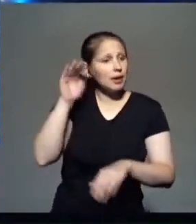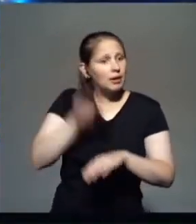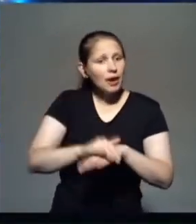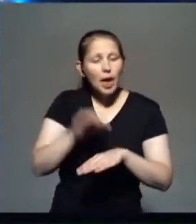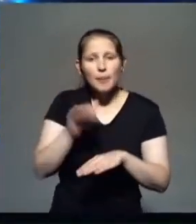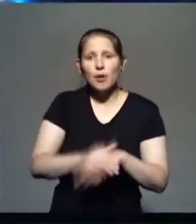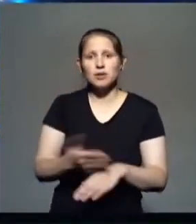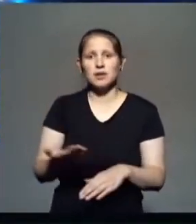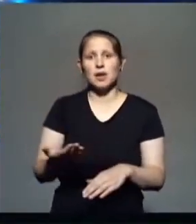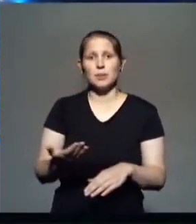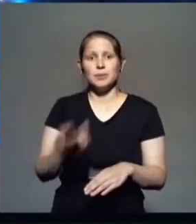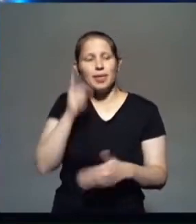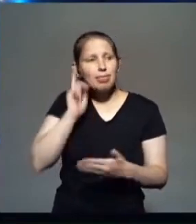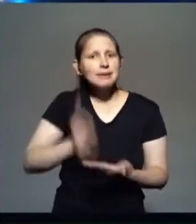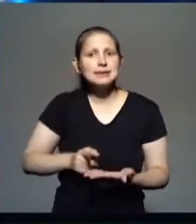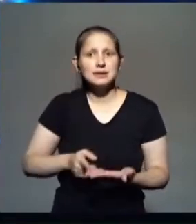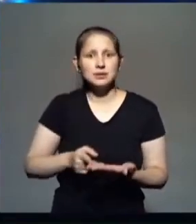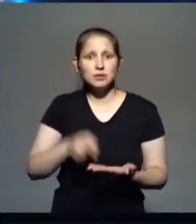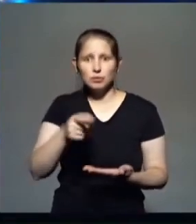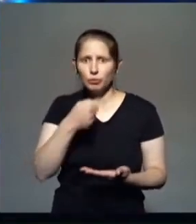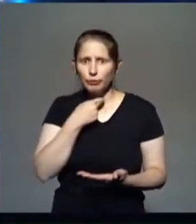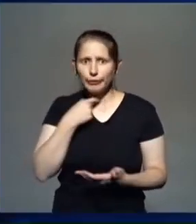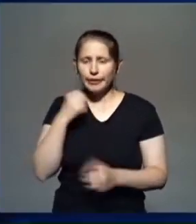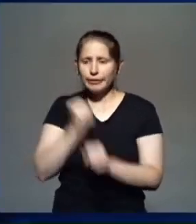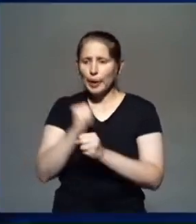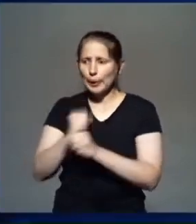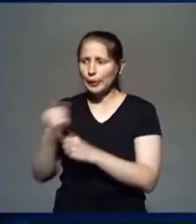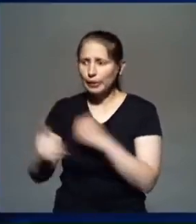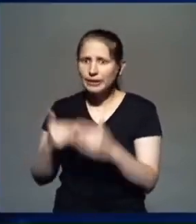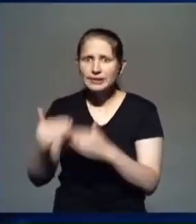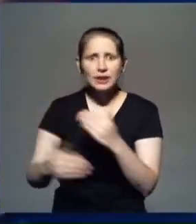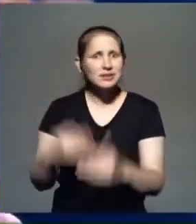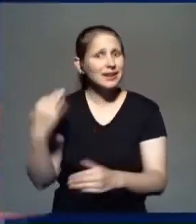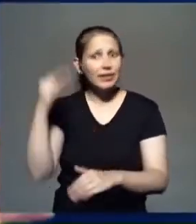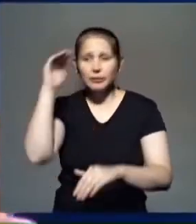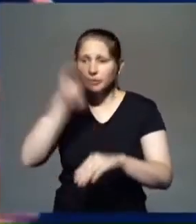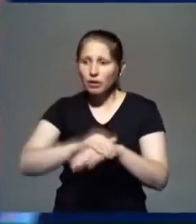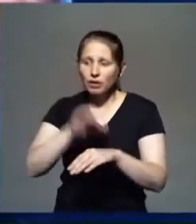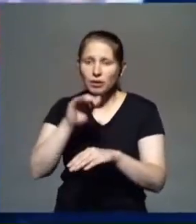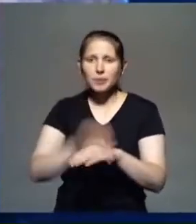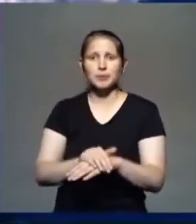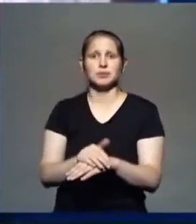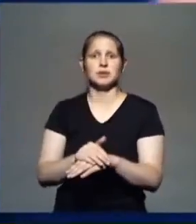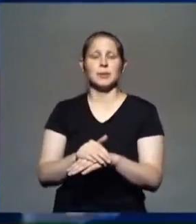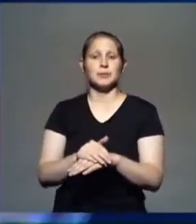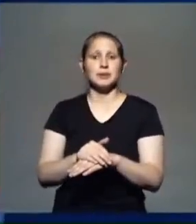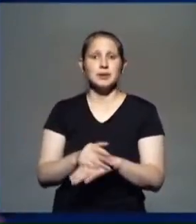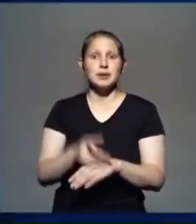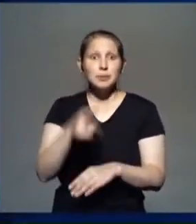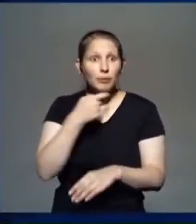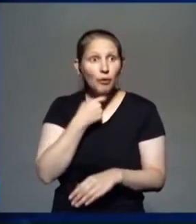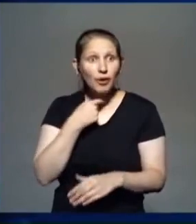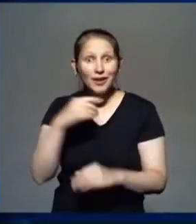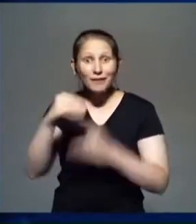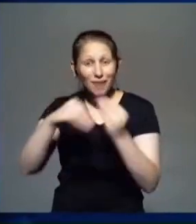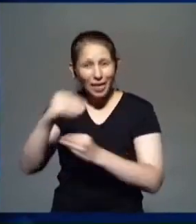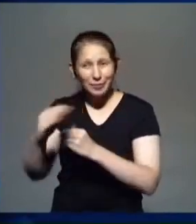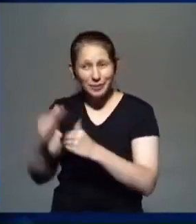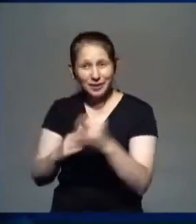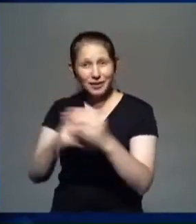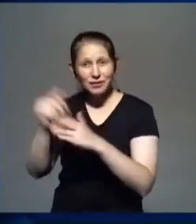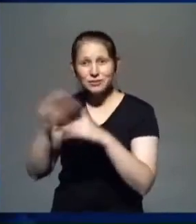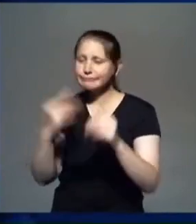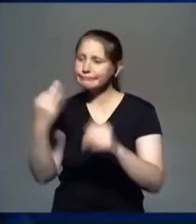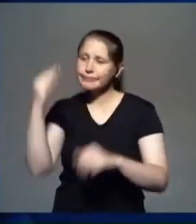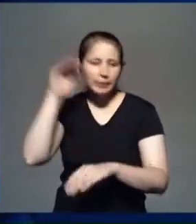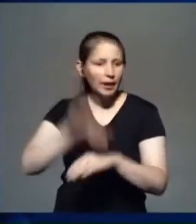¿Querés desarrollar un oficio? Tienes que ser intencional. ¿Querés construir una familia? Tienes que ser intencional. ¿Querés